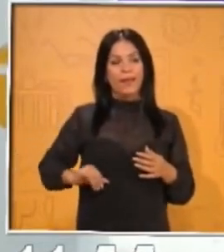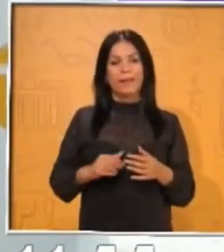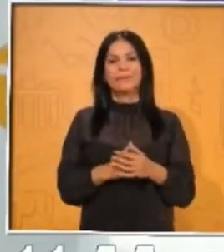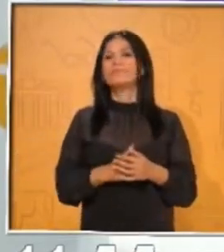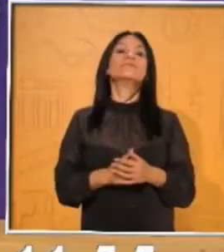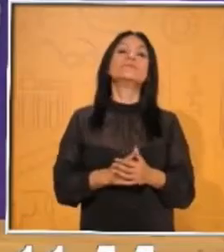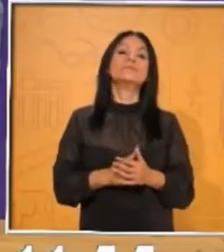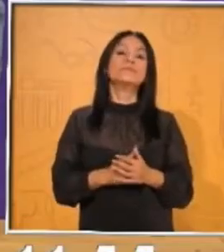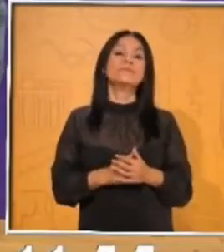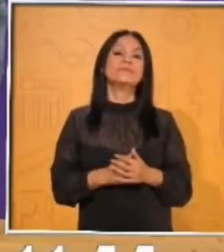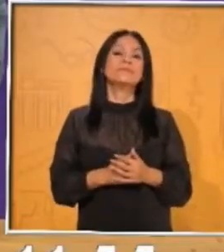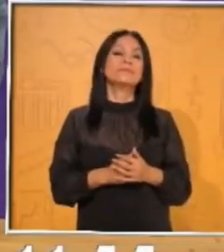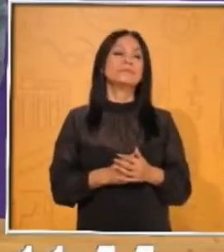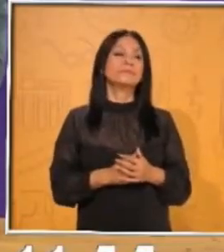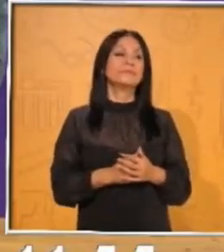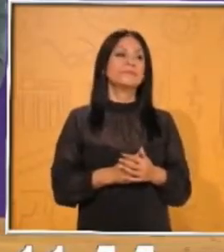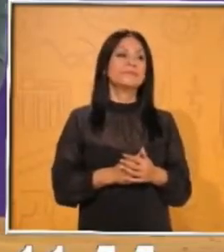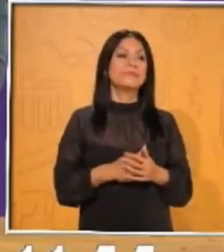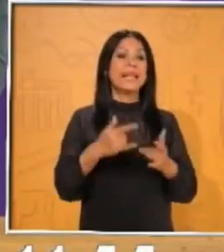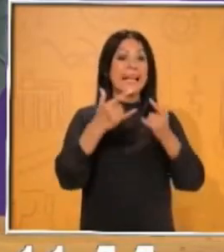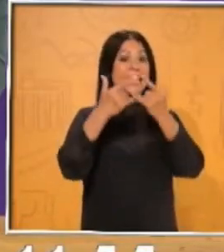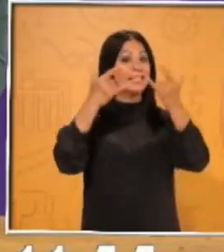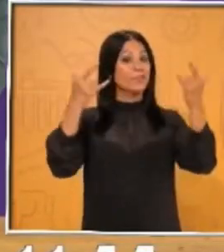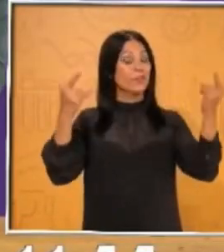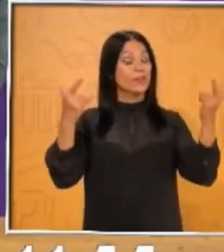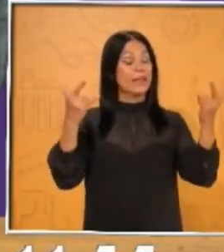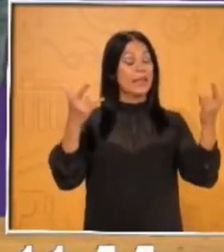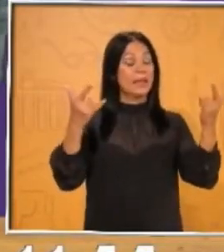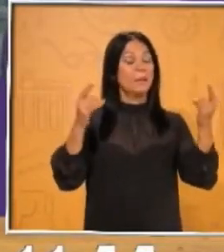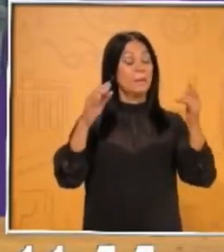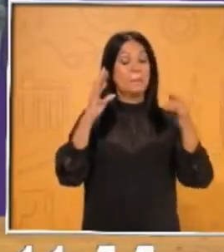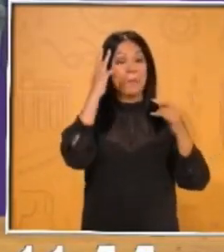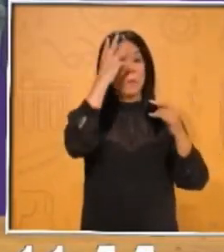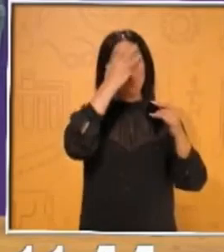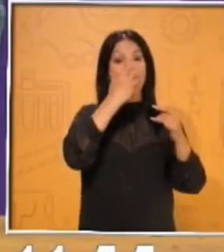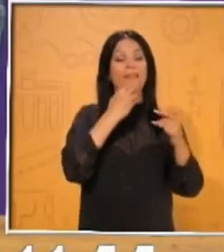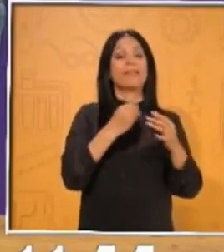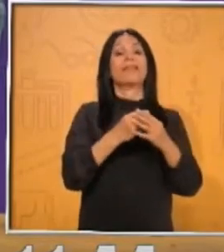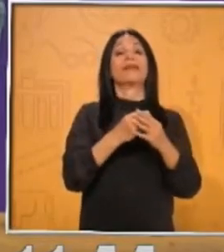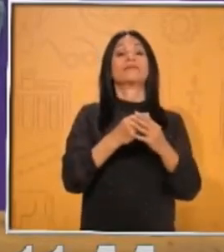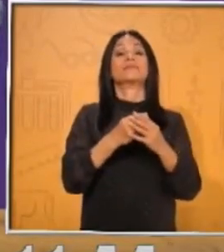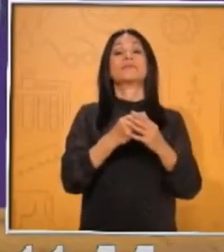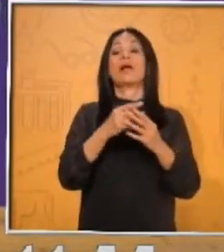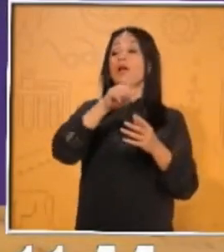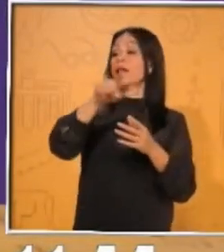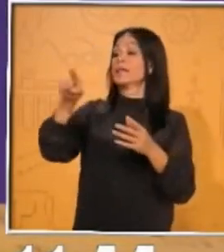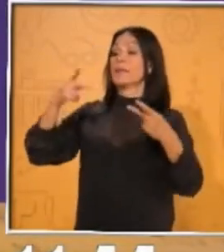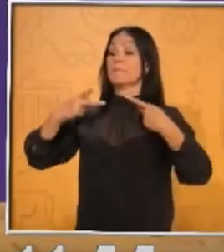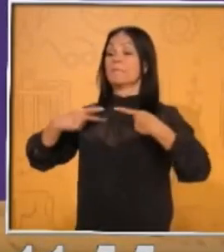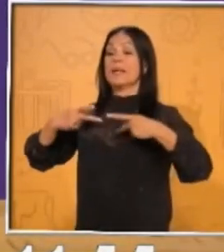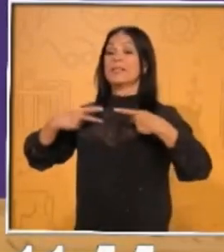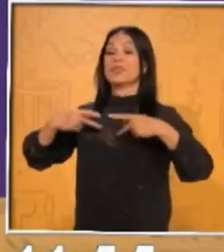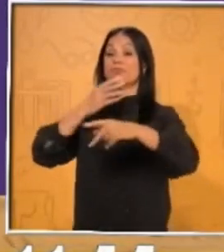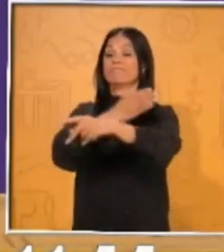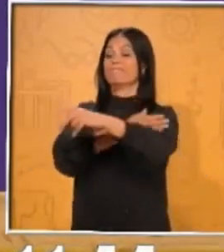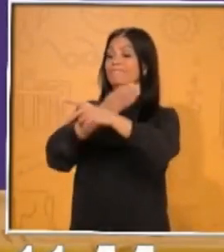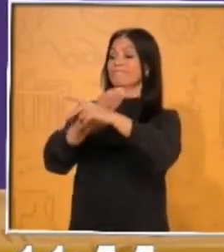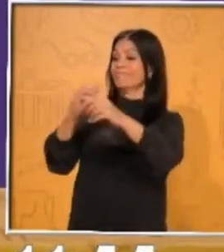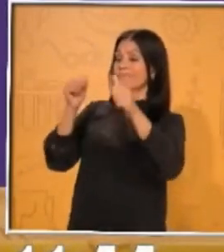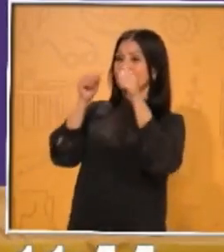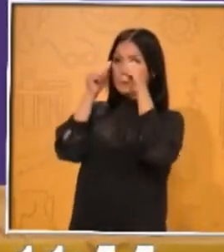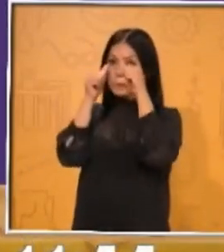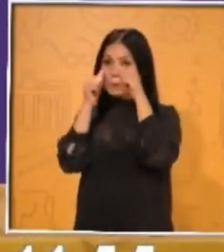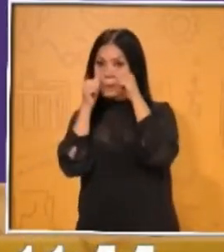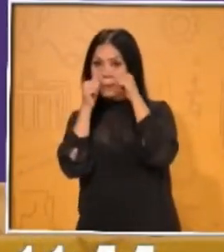Claro que sí, algo muy bonito que es la historia y para toda la gente que nos acompaña ahorita, es algo muy significativo, conocer